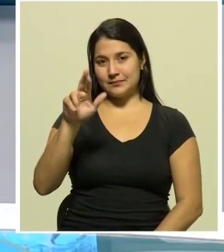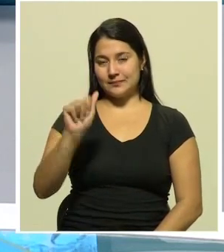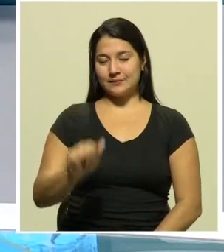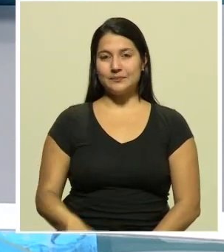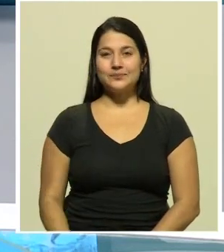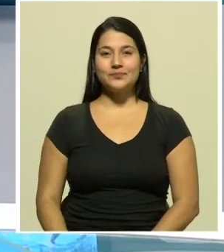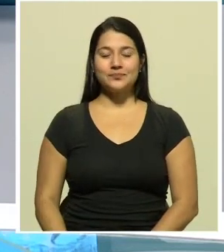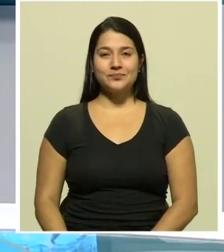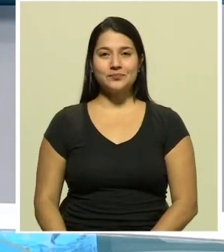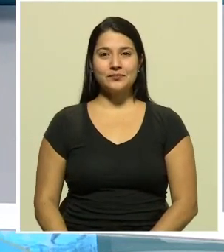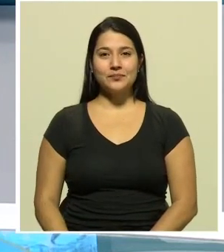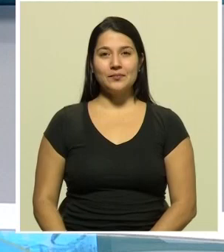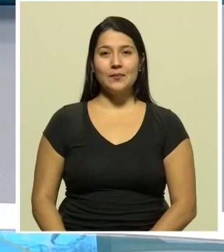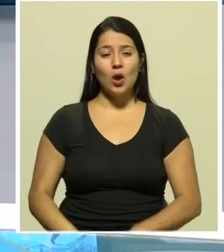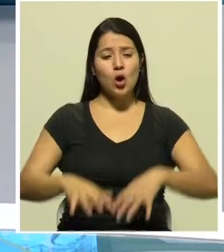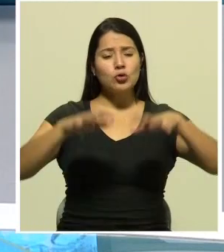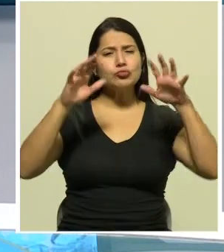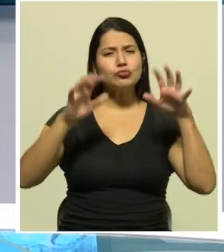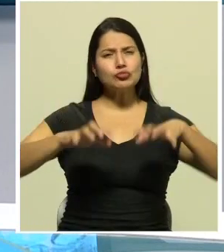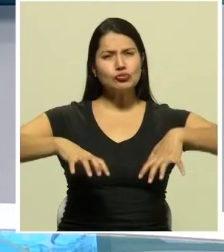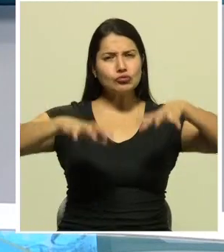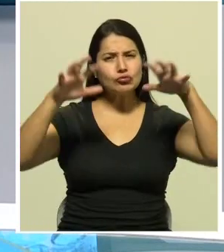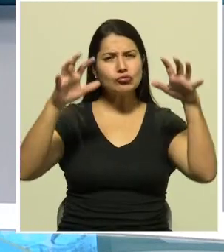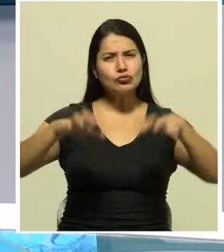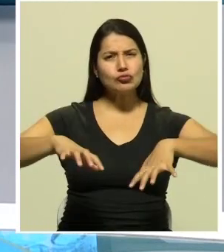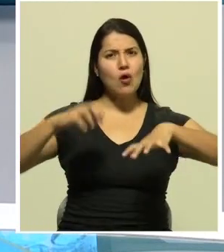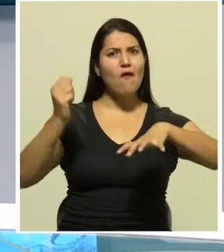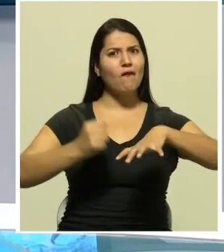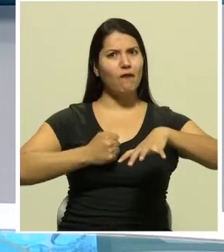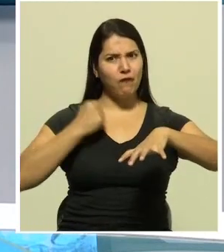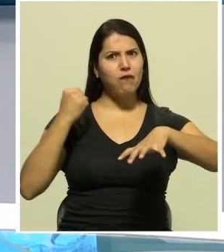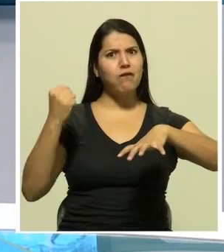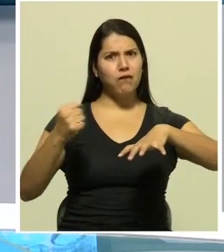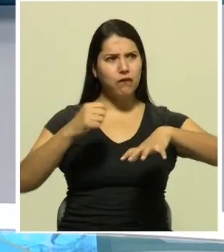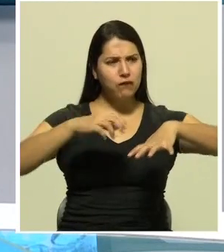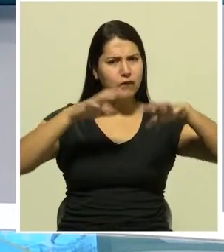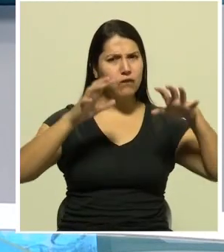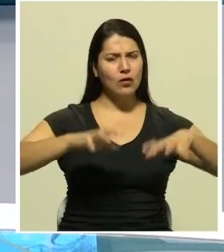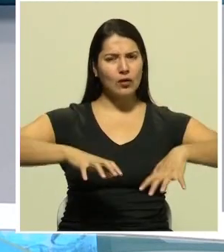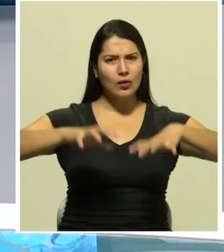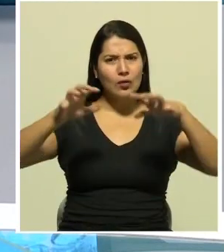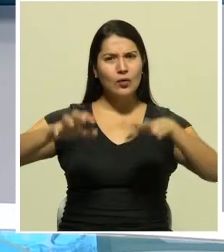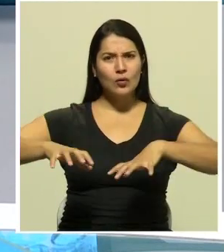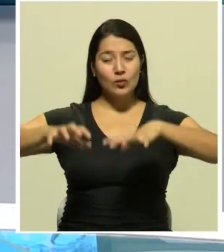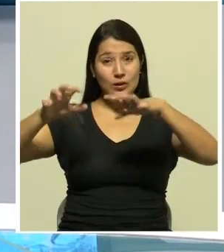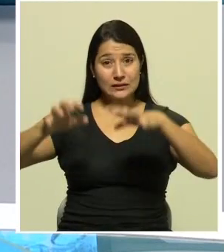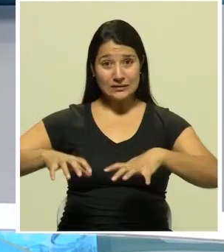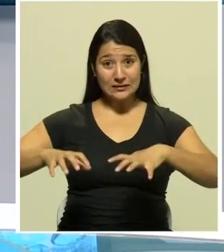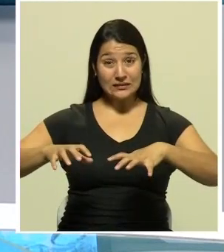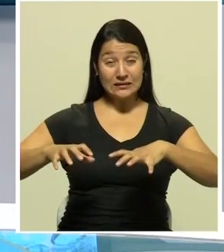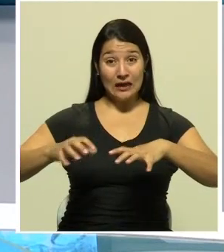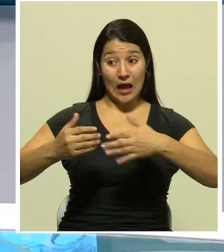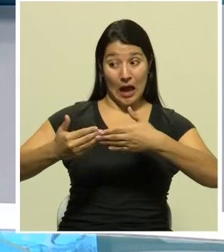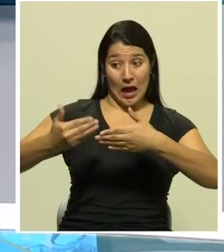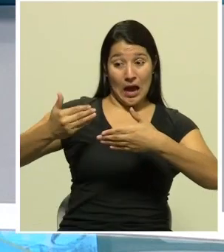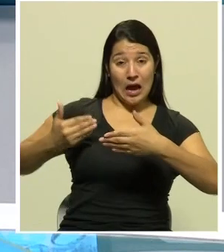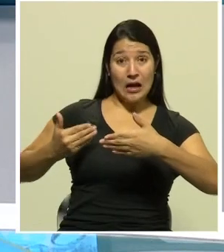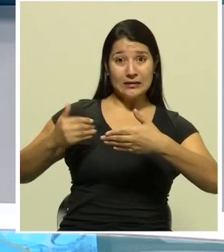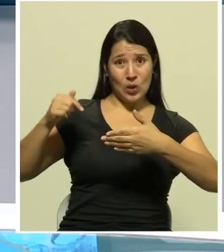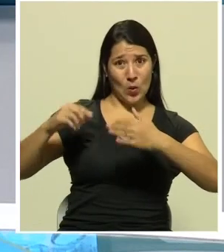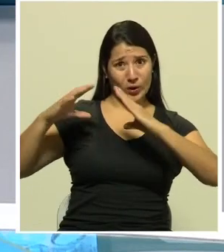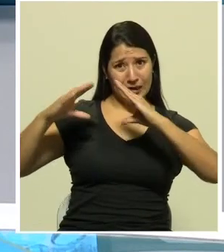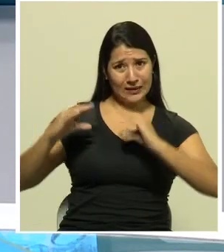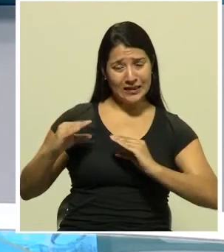Las fuertes lluvias y aguaceros que cayeron durante las últimas horas provocaron